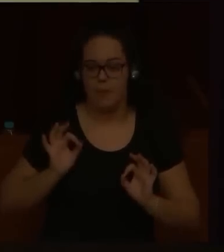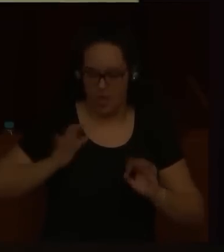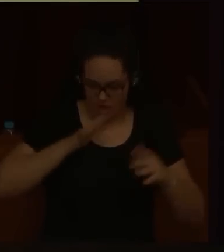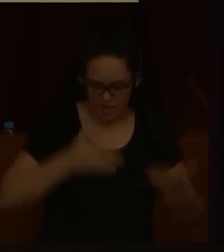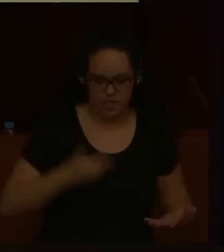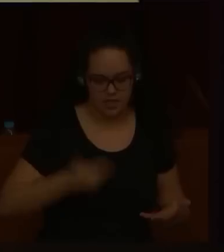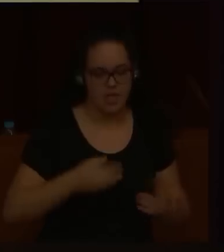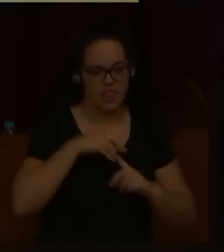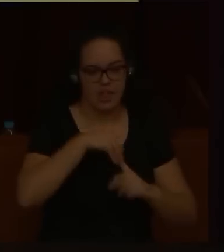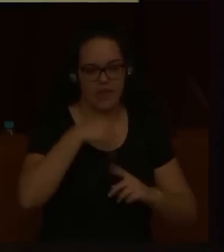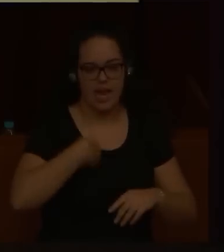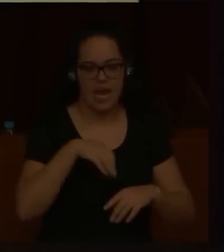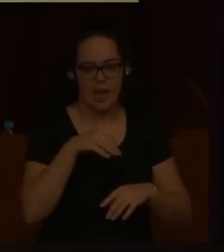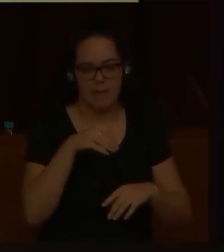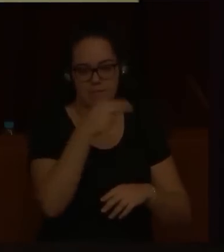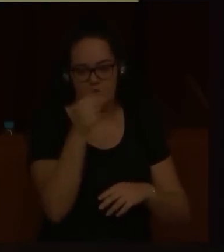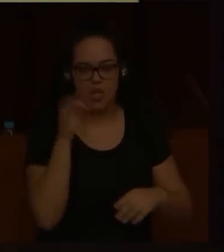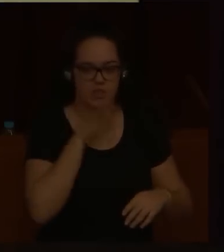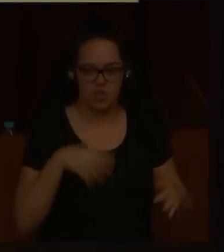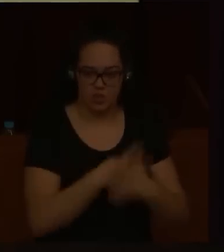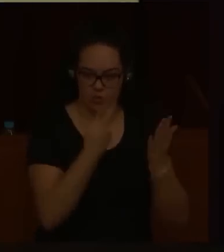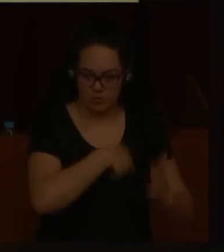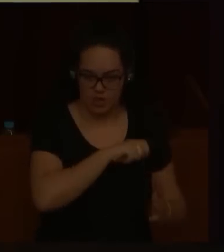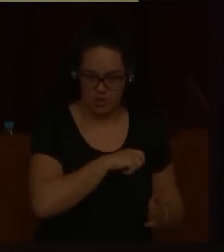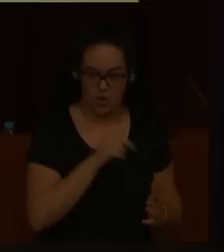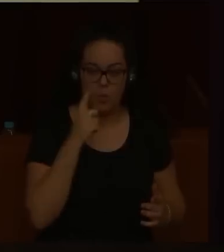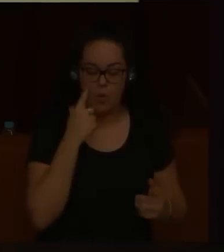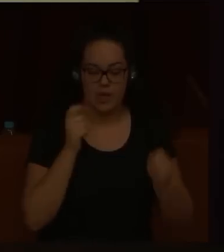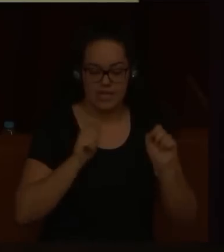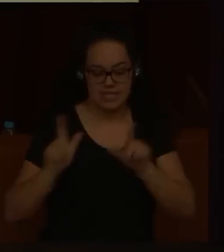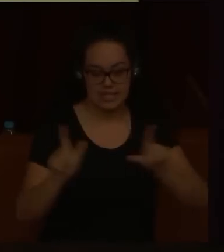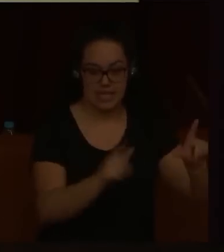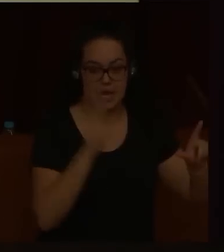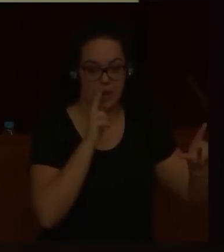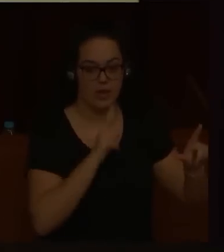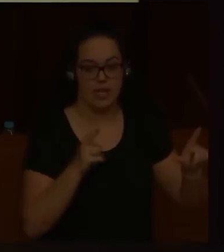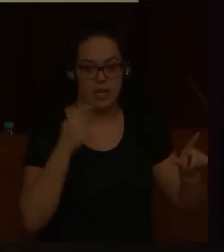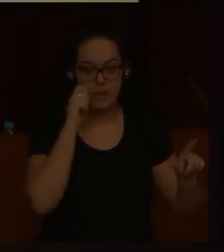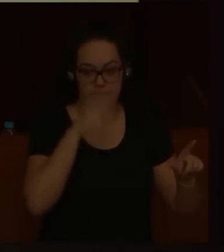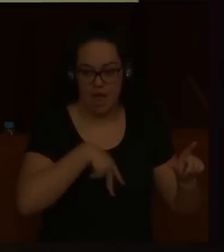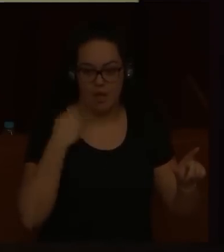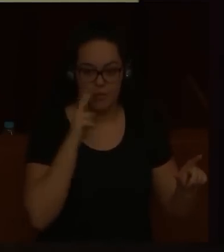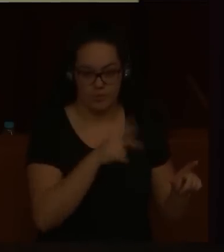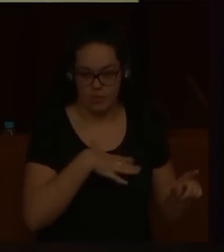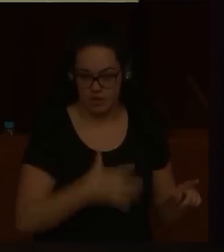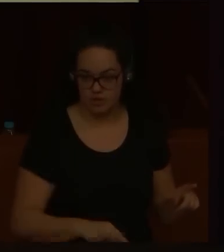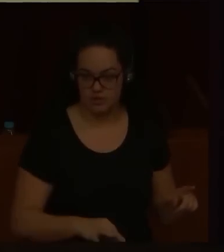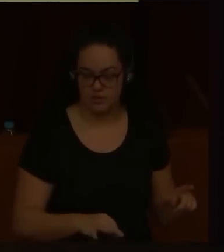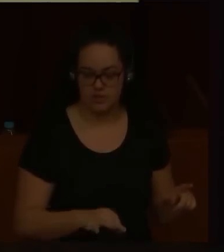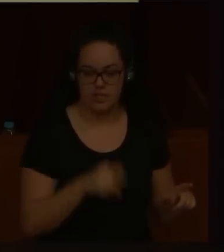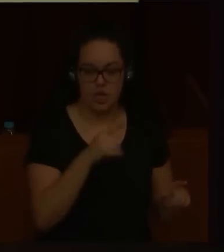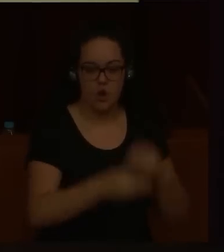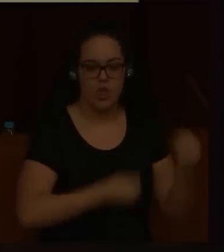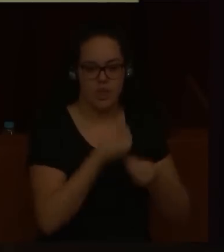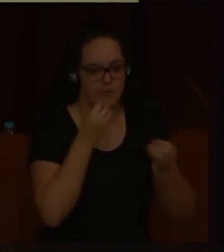en la pintura del siglo XIX español, tal y como se ve en las salas actualmente en Villanueva, en el Prado. Además, lo hizo